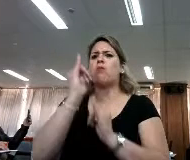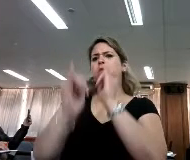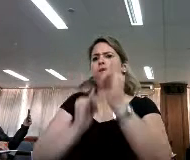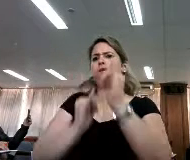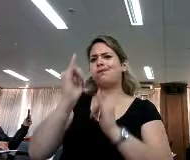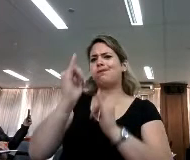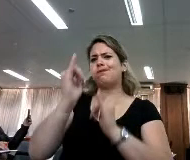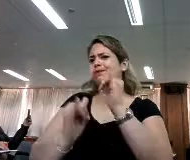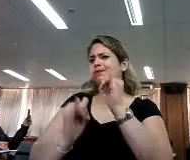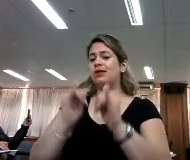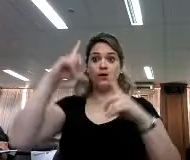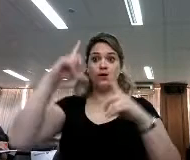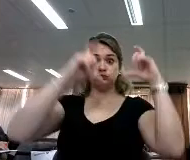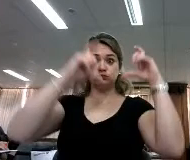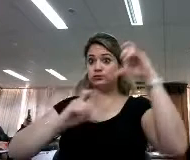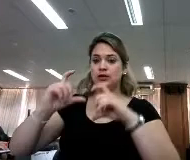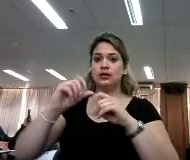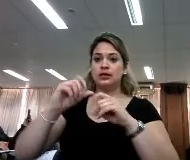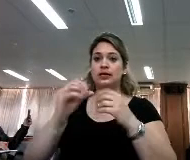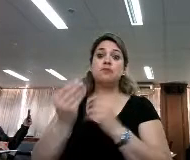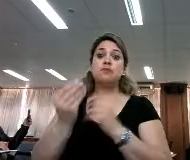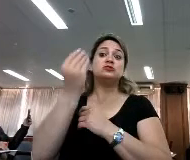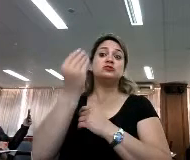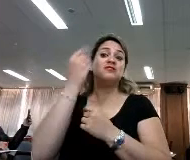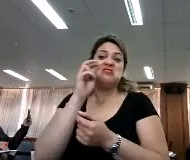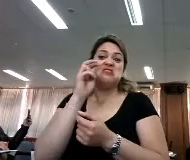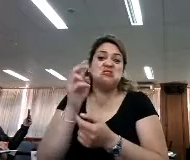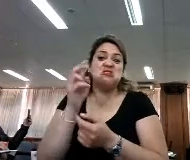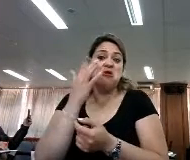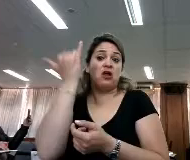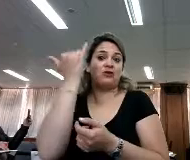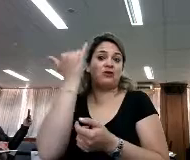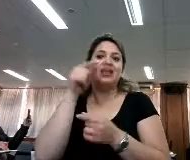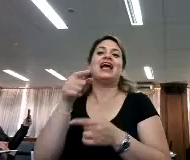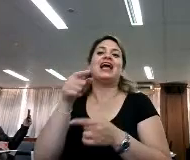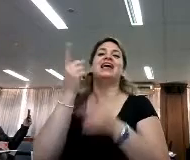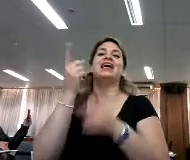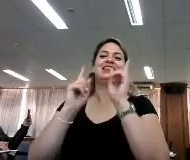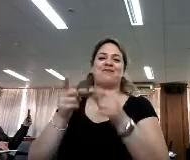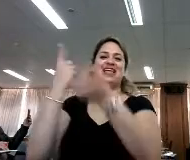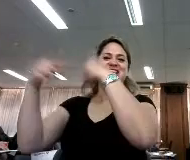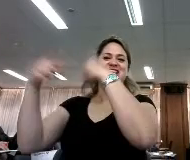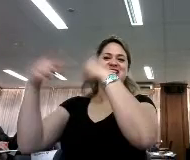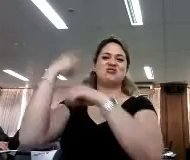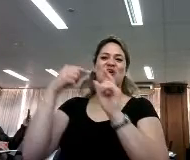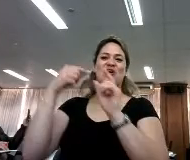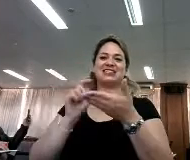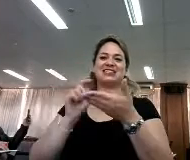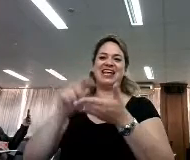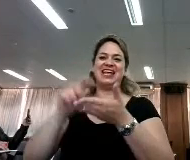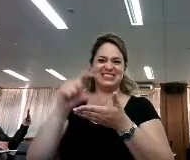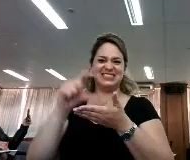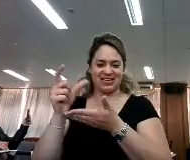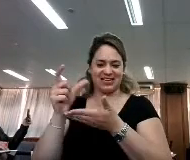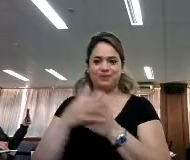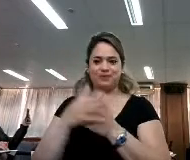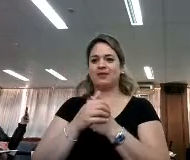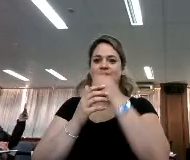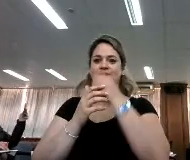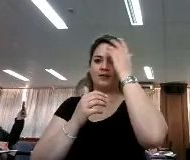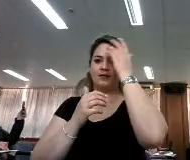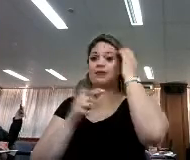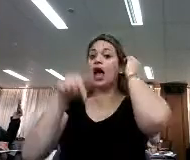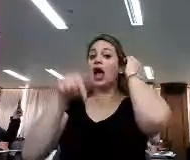que no estamos considerando cuando estamos viendo estos temas, bueno, ahí también están las stories. Libro álbum, álbum, me voy a lo